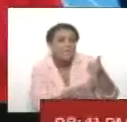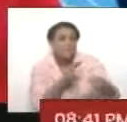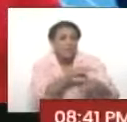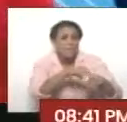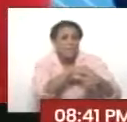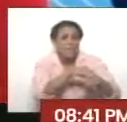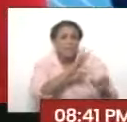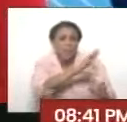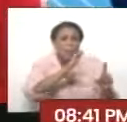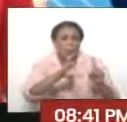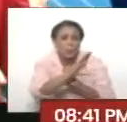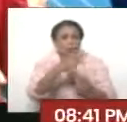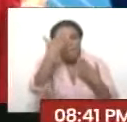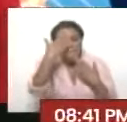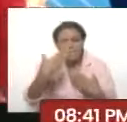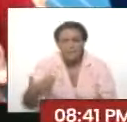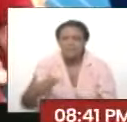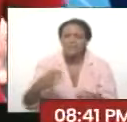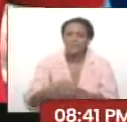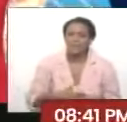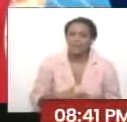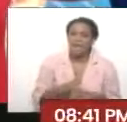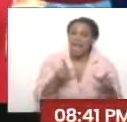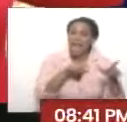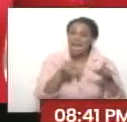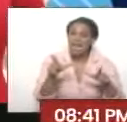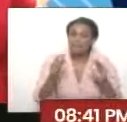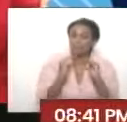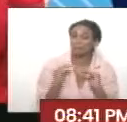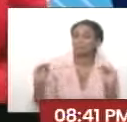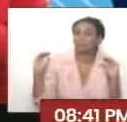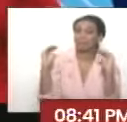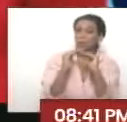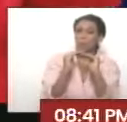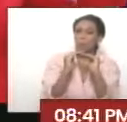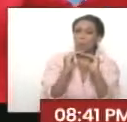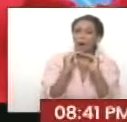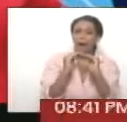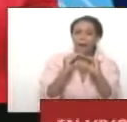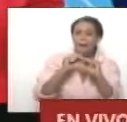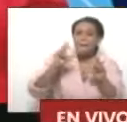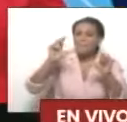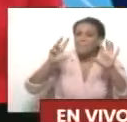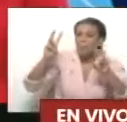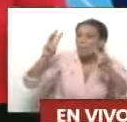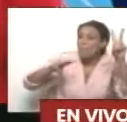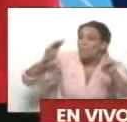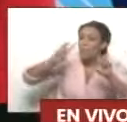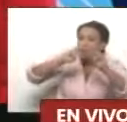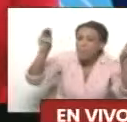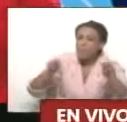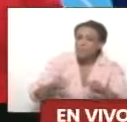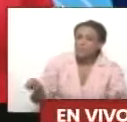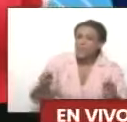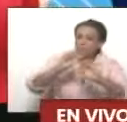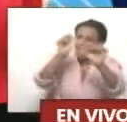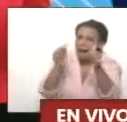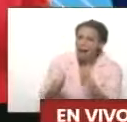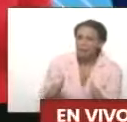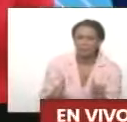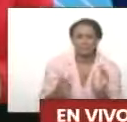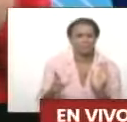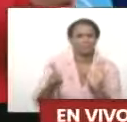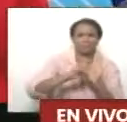¿Cómo está, Presidente? Un placer. Sí, la tenemos a nivel de lo que cualquiera quisiera ver en el mundo. Realmente nada que